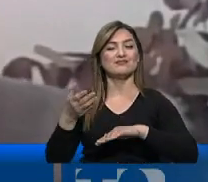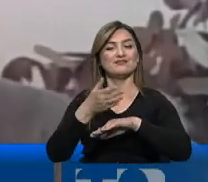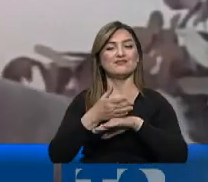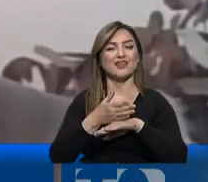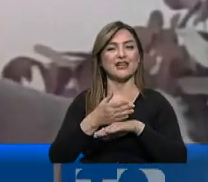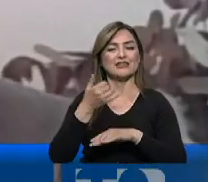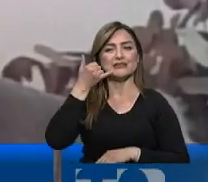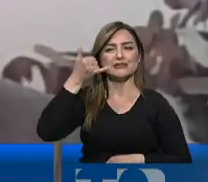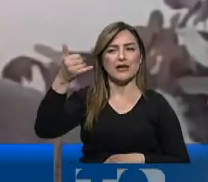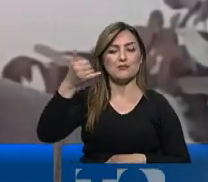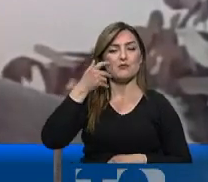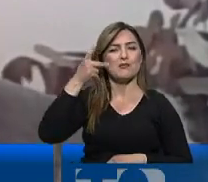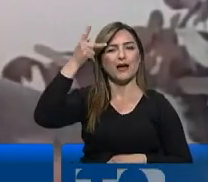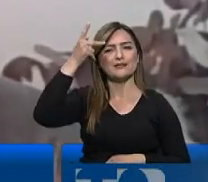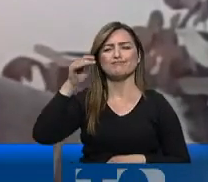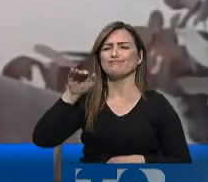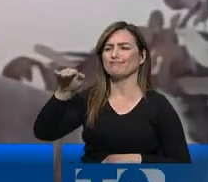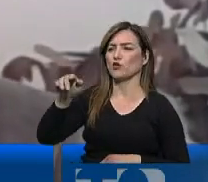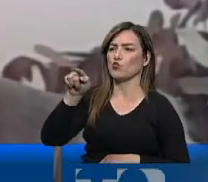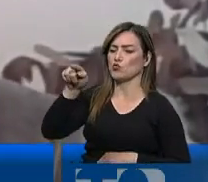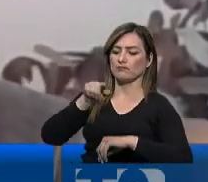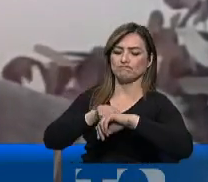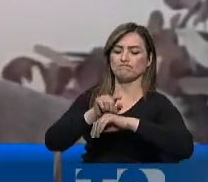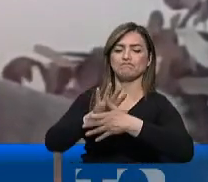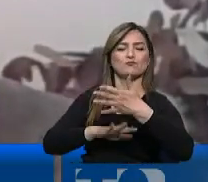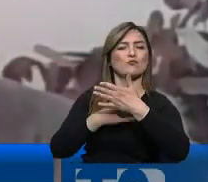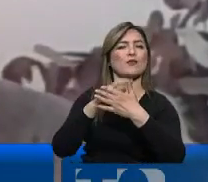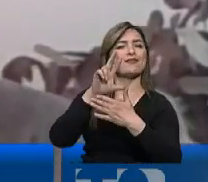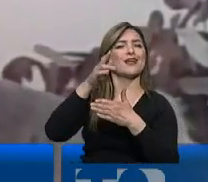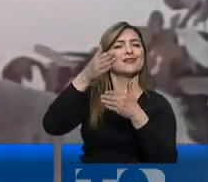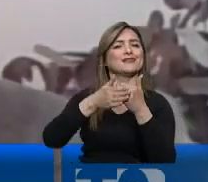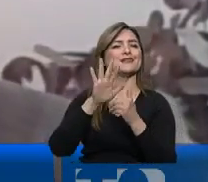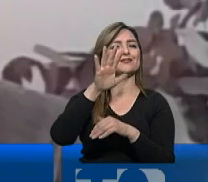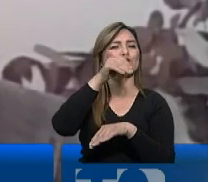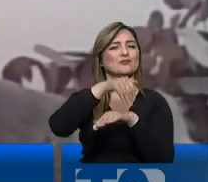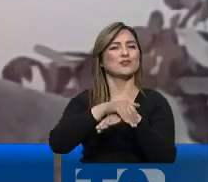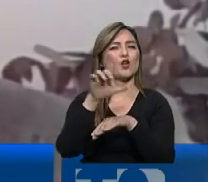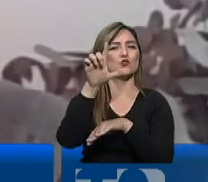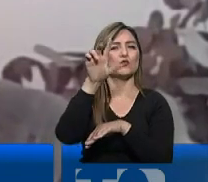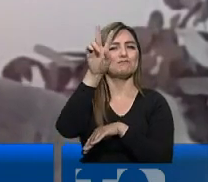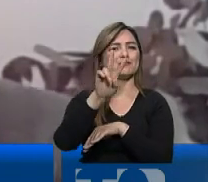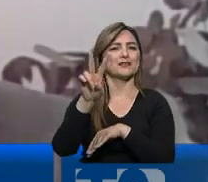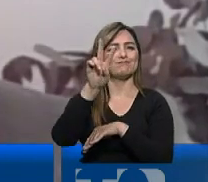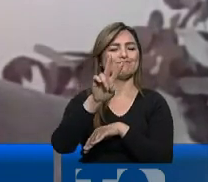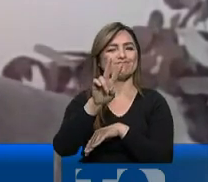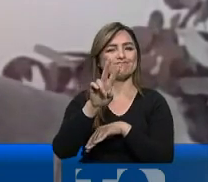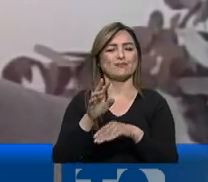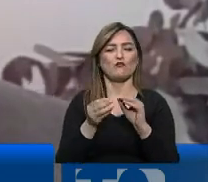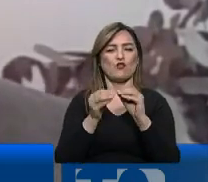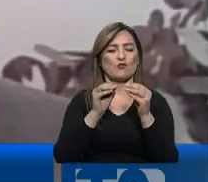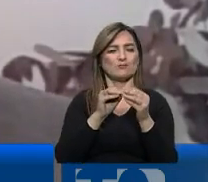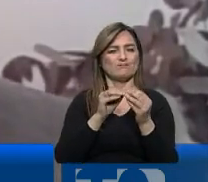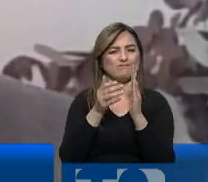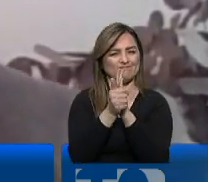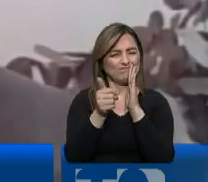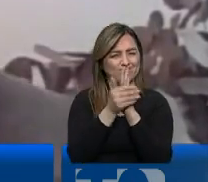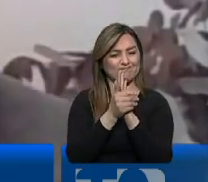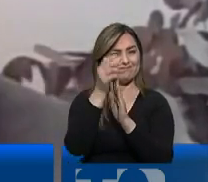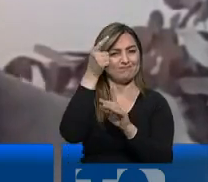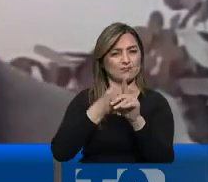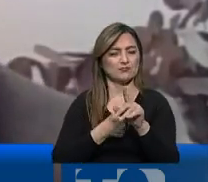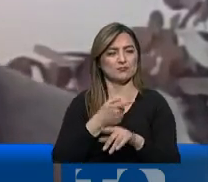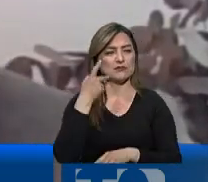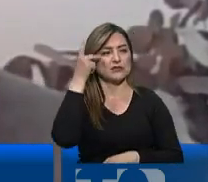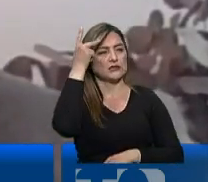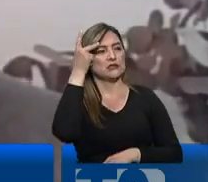llamábamos a los padres y les decíamos, usted tiene el horario de tres a cinco de la tarde de lunes a viernes durante todo un mes. Y los